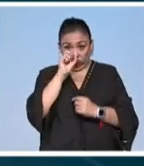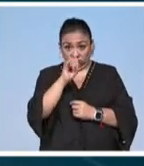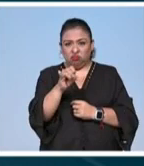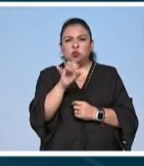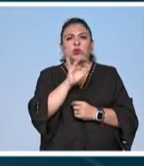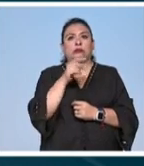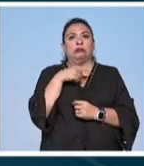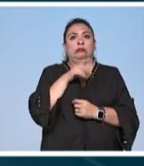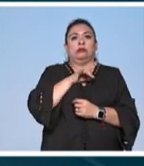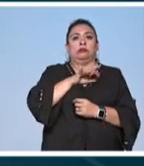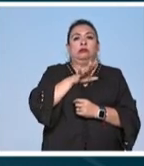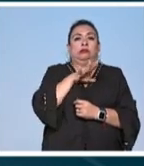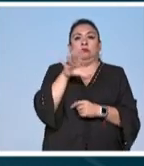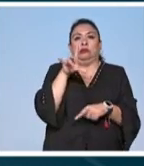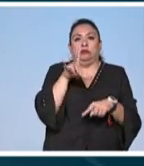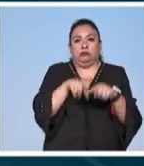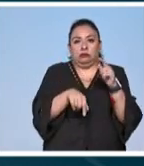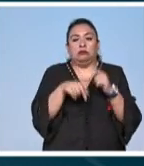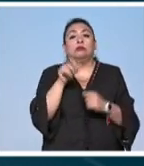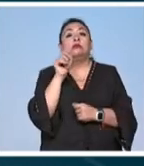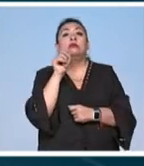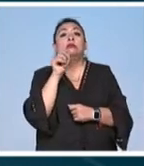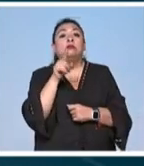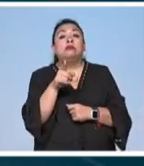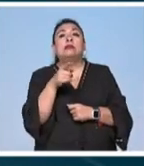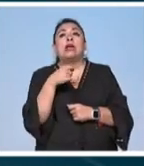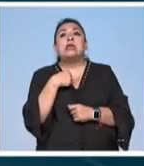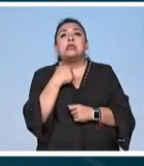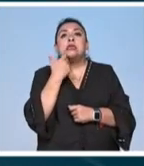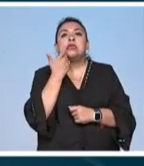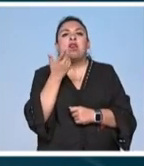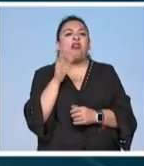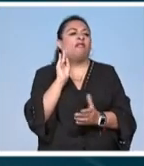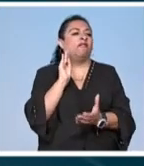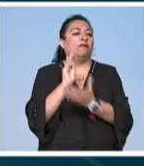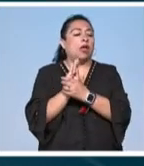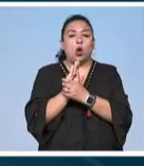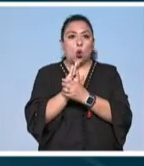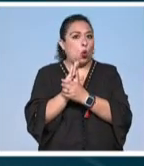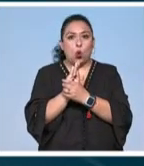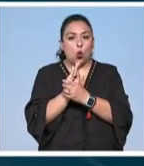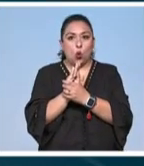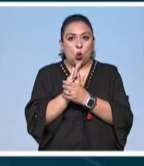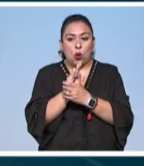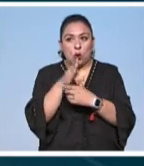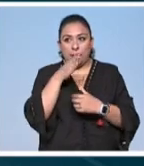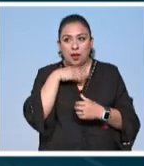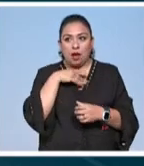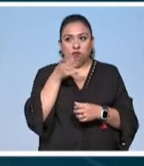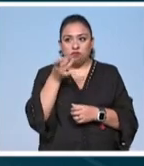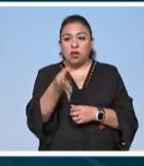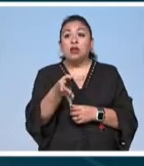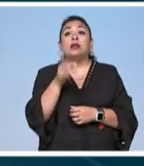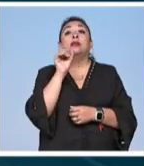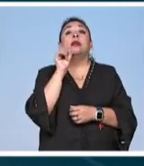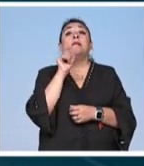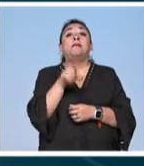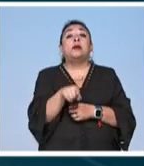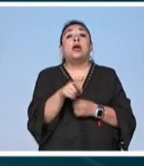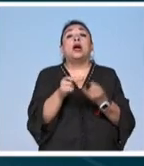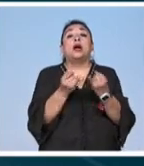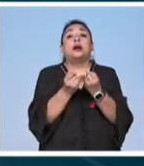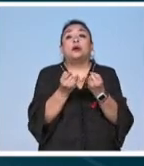vencer ese miedo permite vencer la tentación de la indiferencia permite vencer